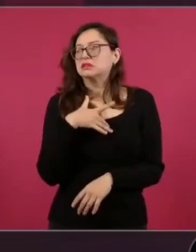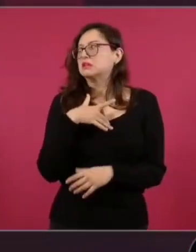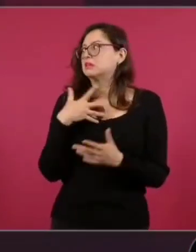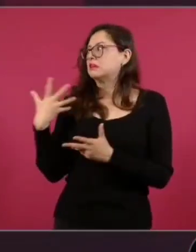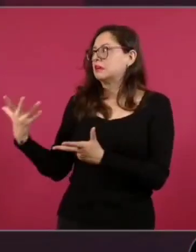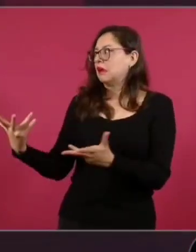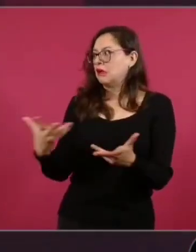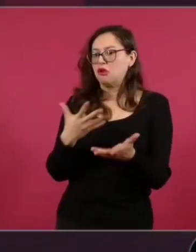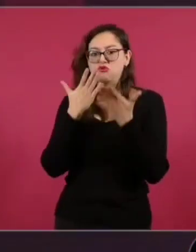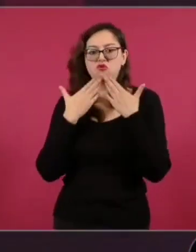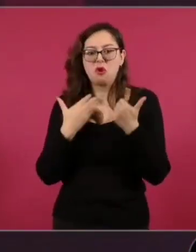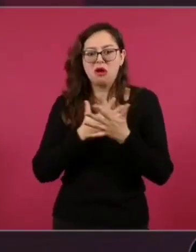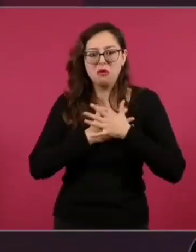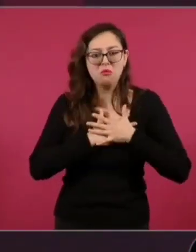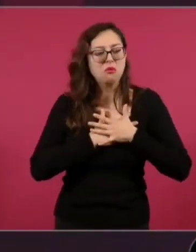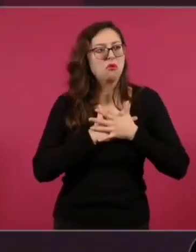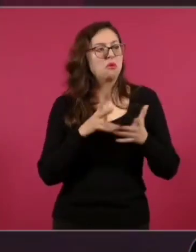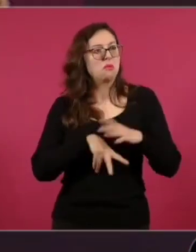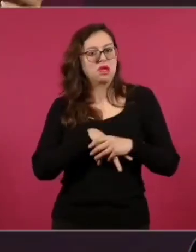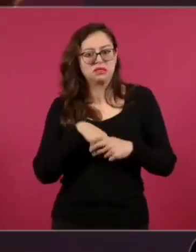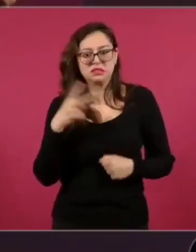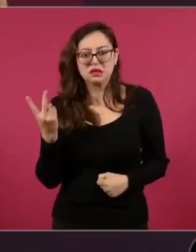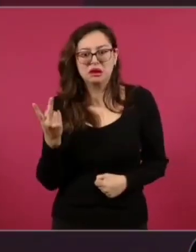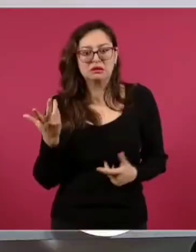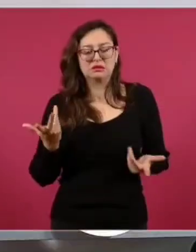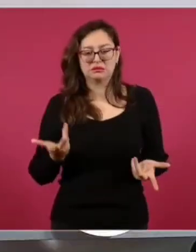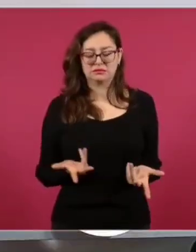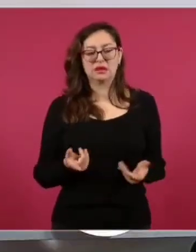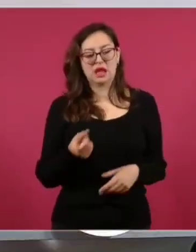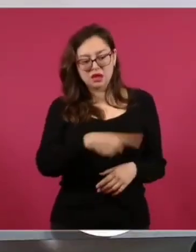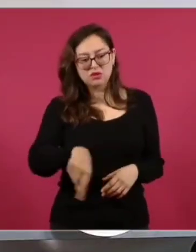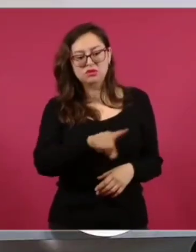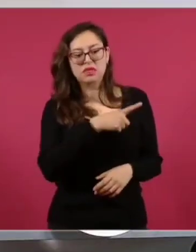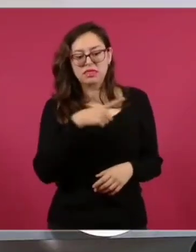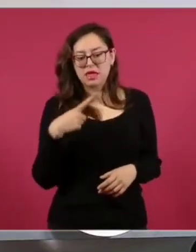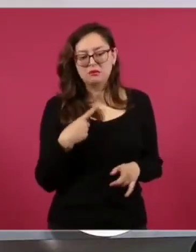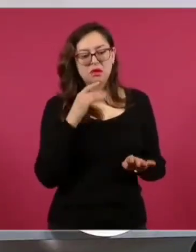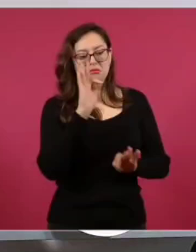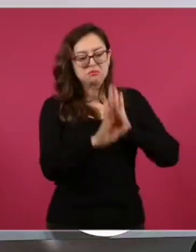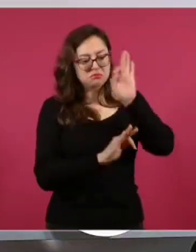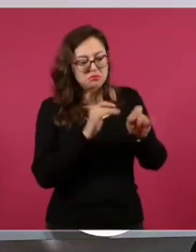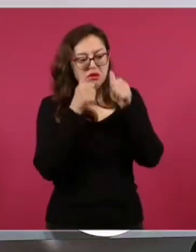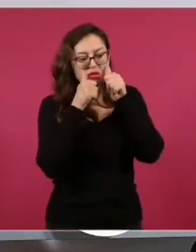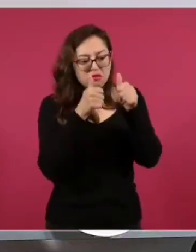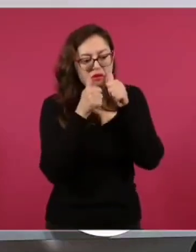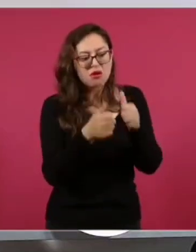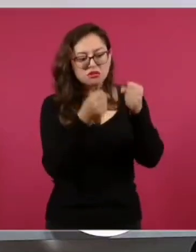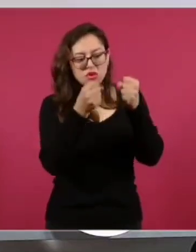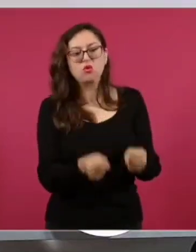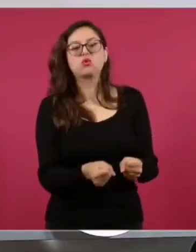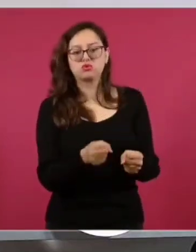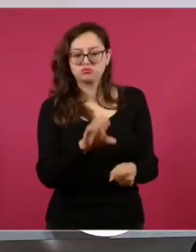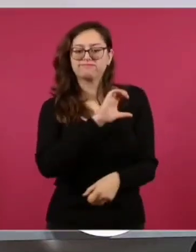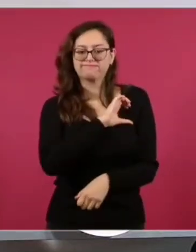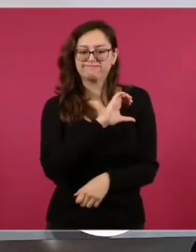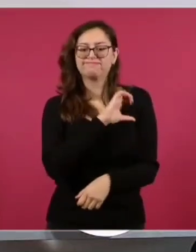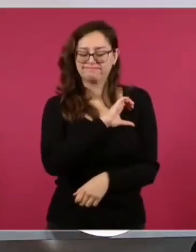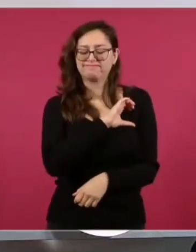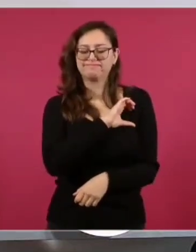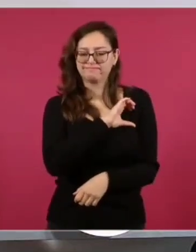en los hijos, en los jóvenes. Ellos siempre deben de tener la seguridad de que se les quiere,